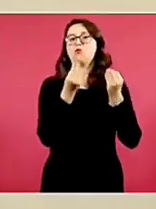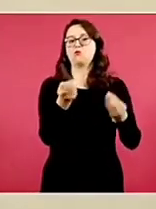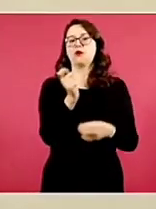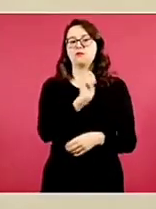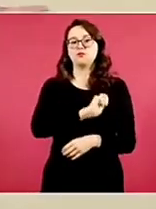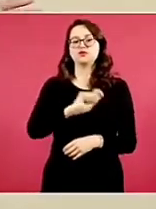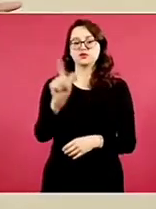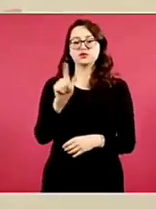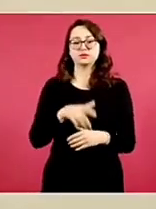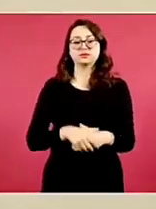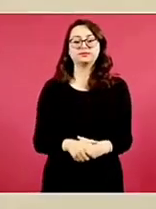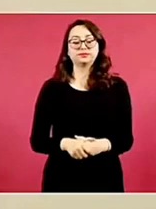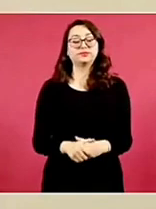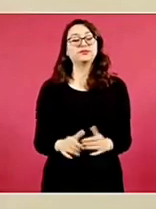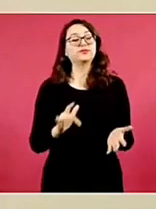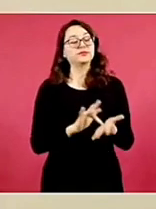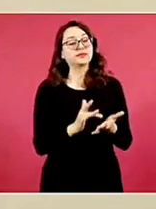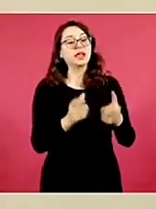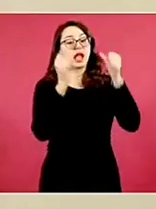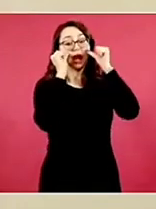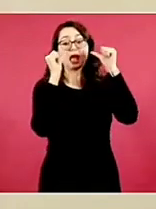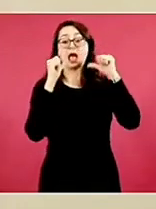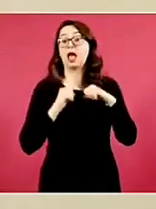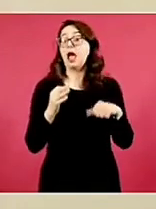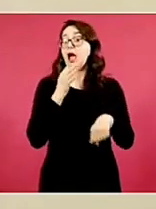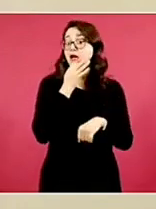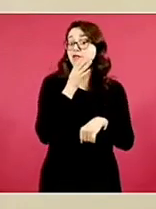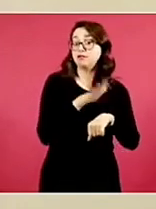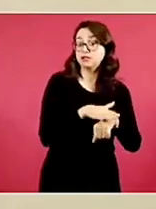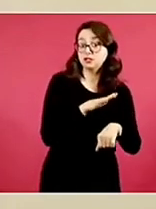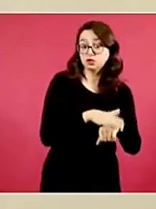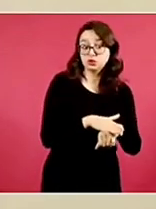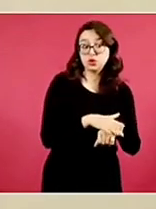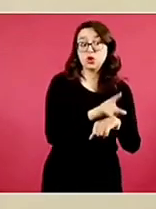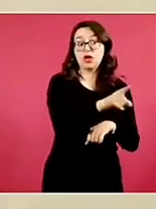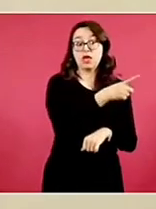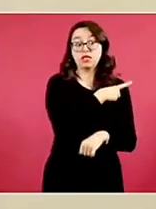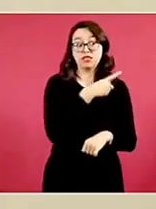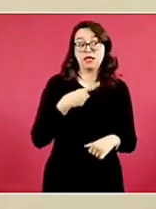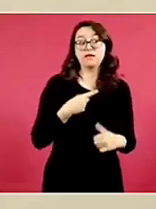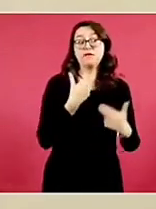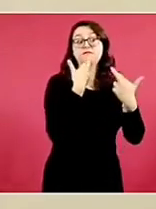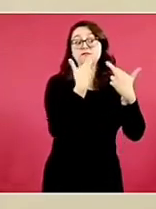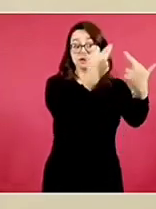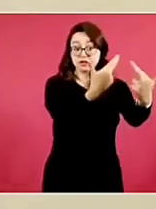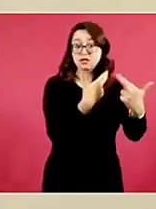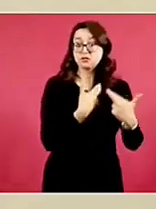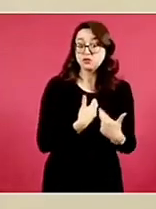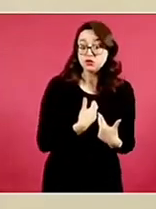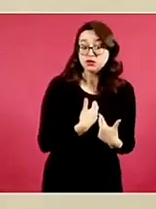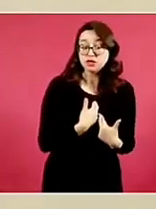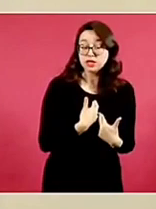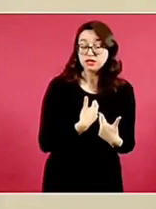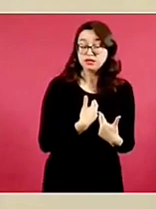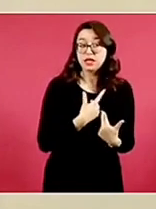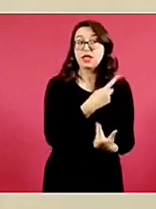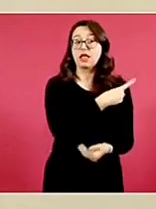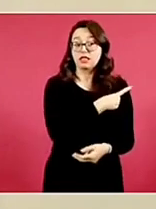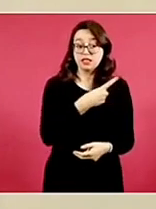Muchas gracias por su atención, les recuerdo que esperamos su respuesta, para que no se les vaya a olvidar,